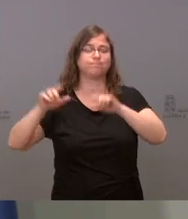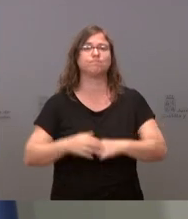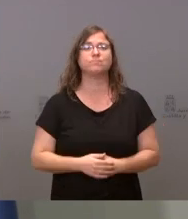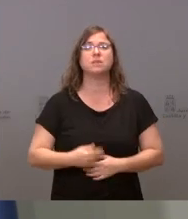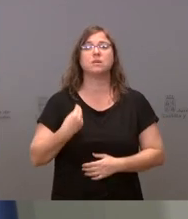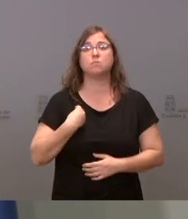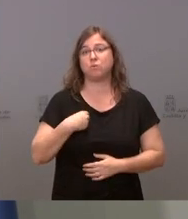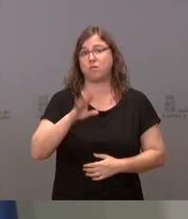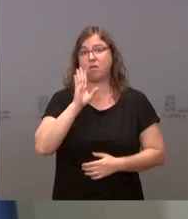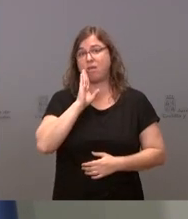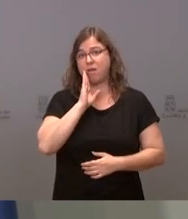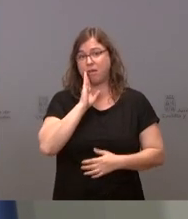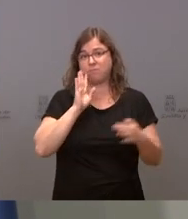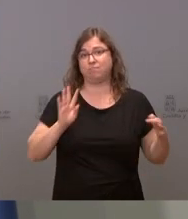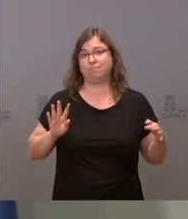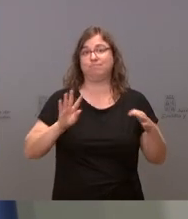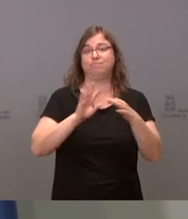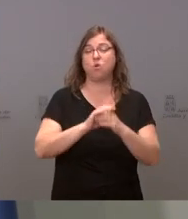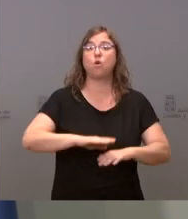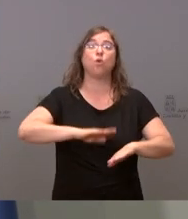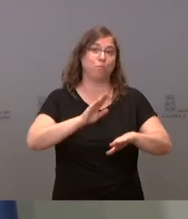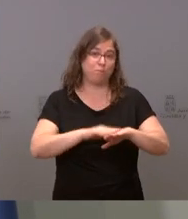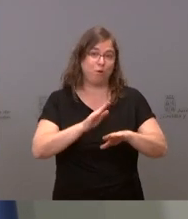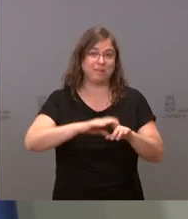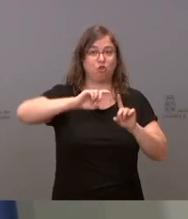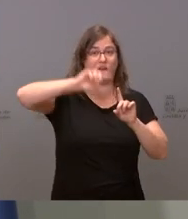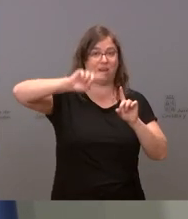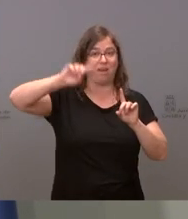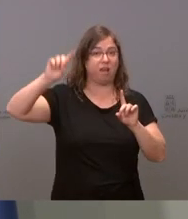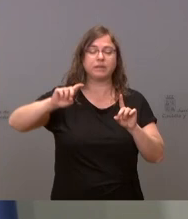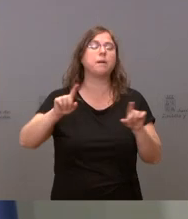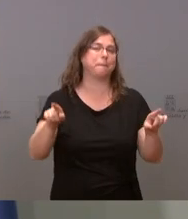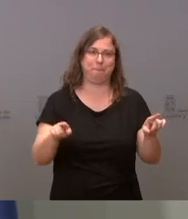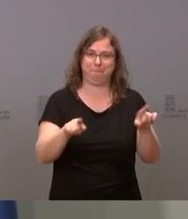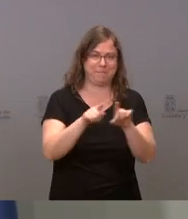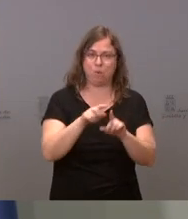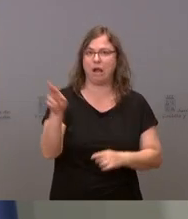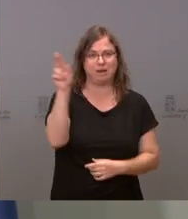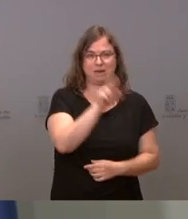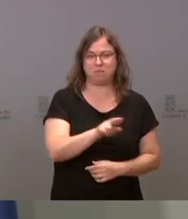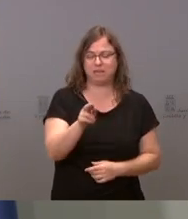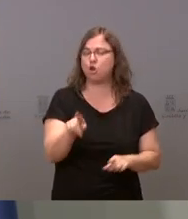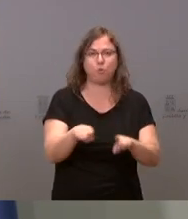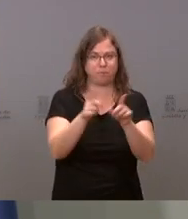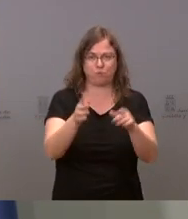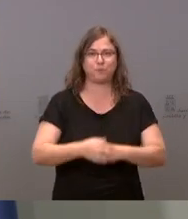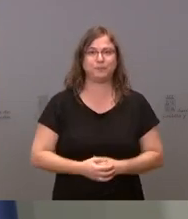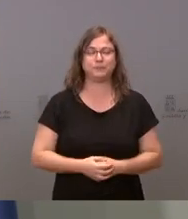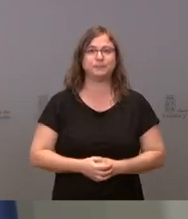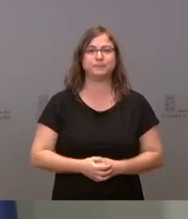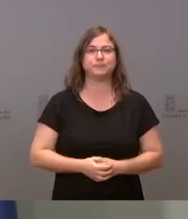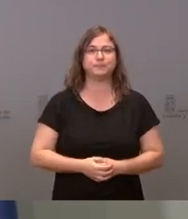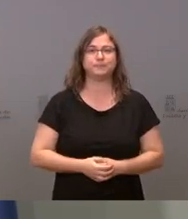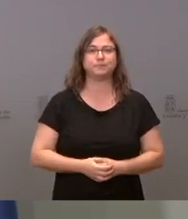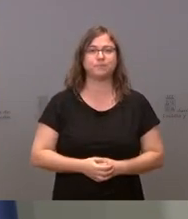preveía la pregunta, pues esta es la razón por la que había hecho la presentación, pero no me importa volver a repetirlo. La siguiente,